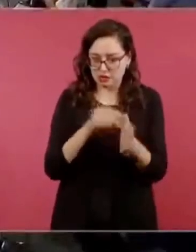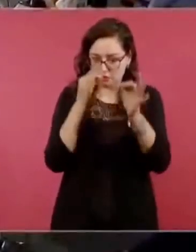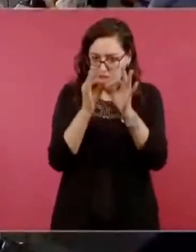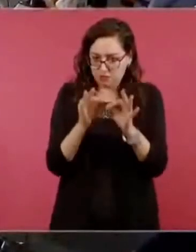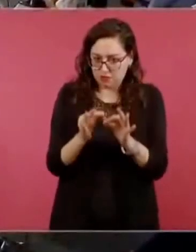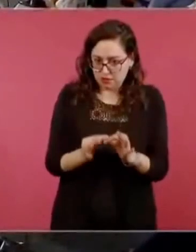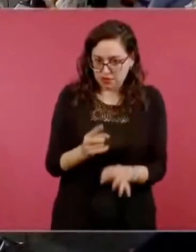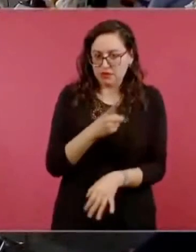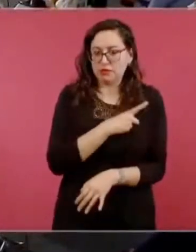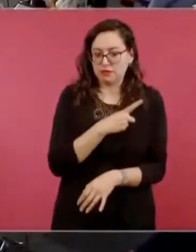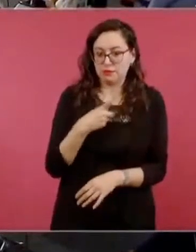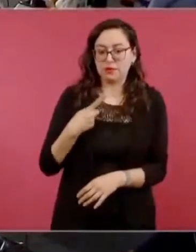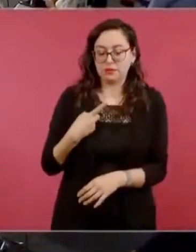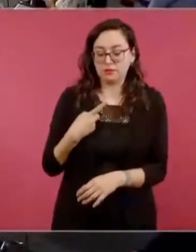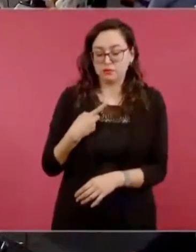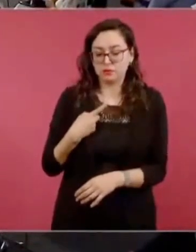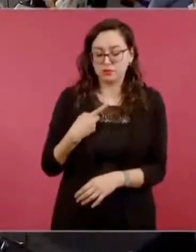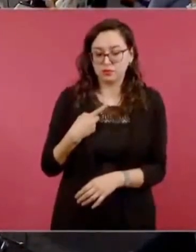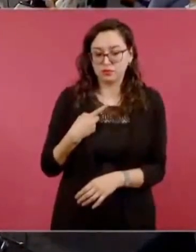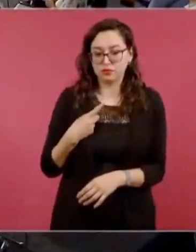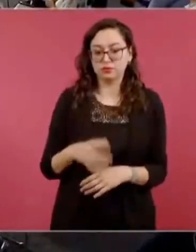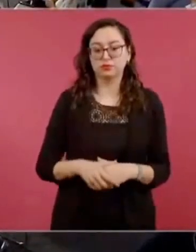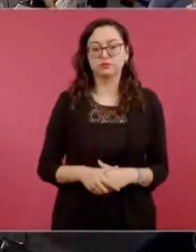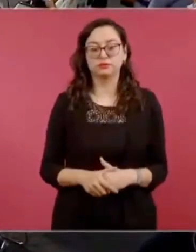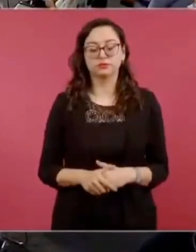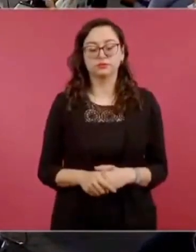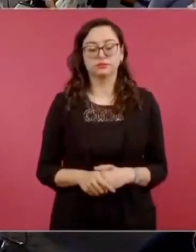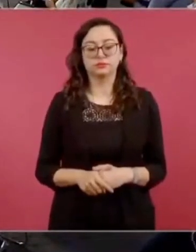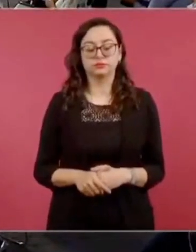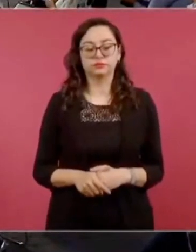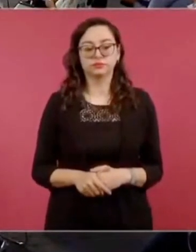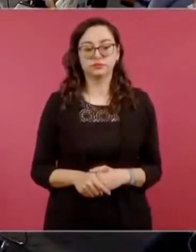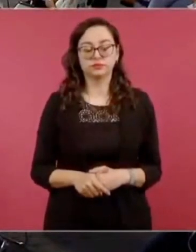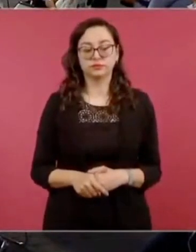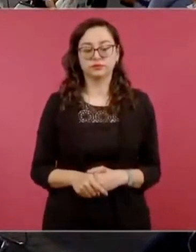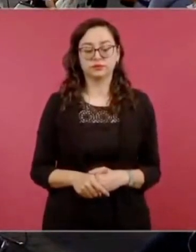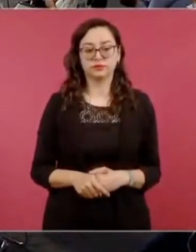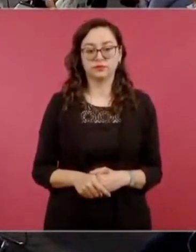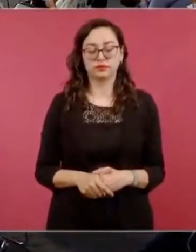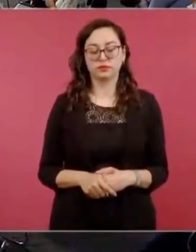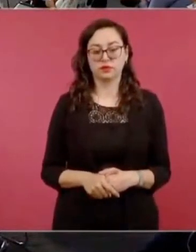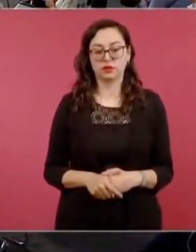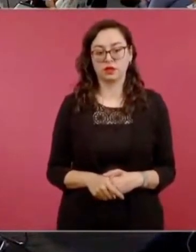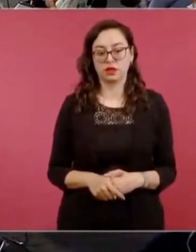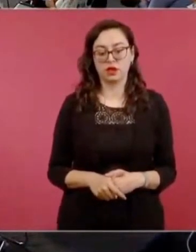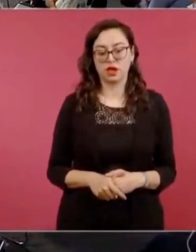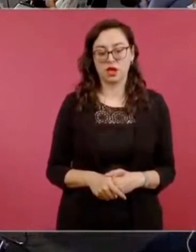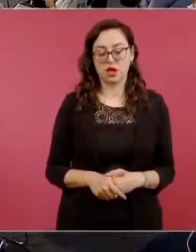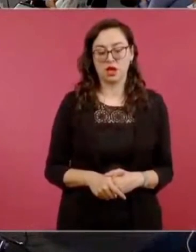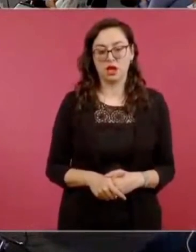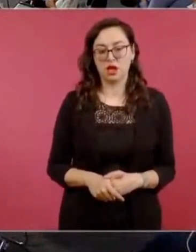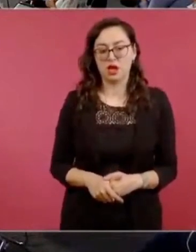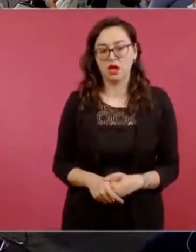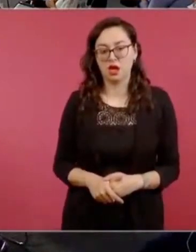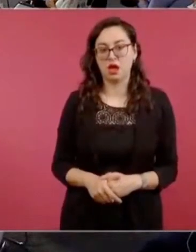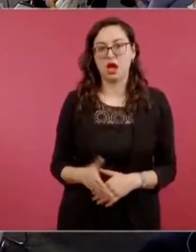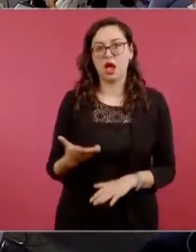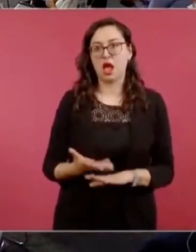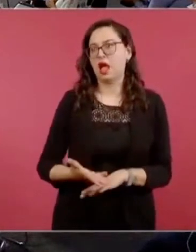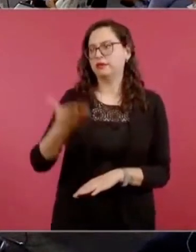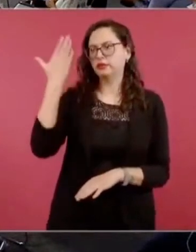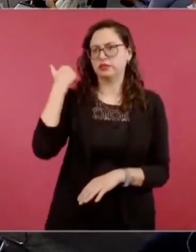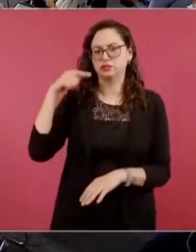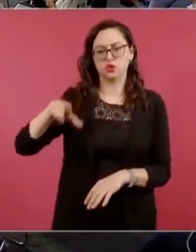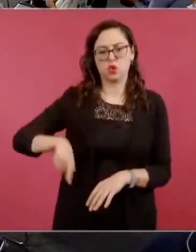de cuando le devuelven impuestos en el gobierno de Fox